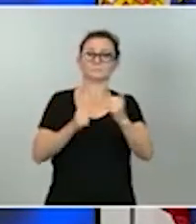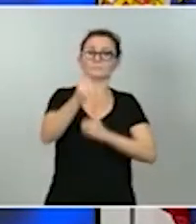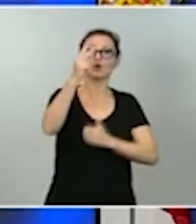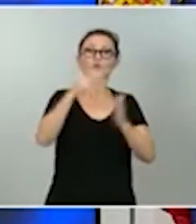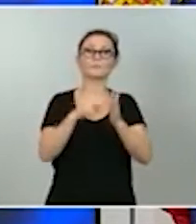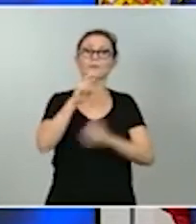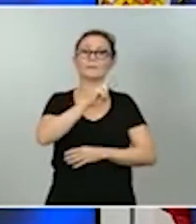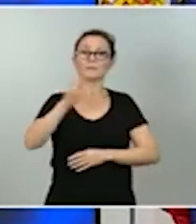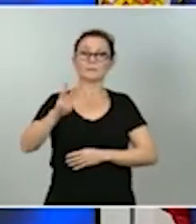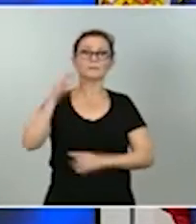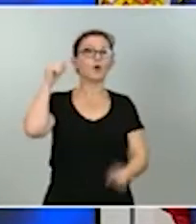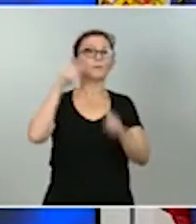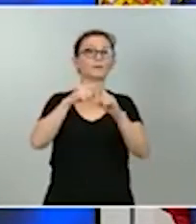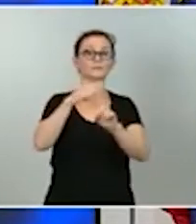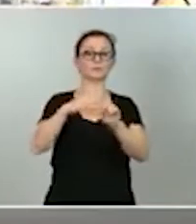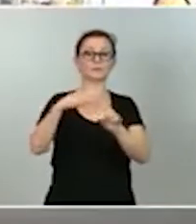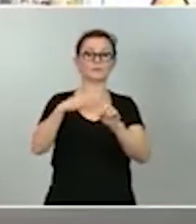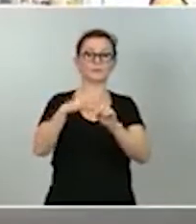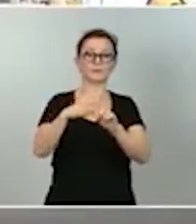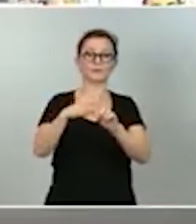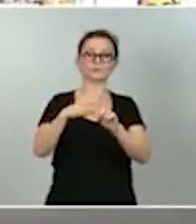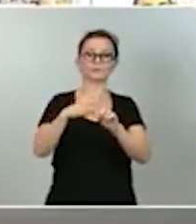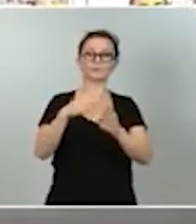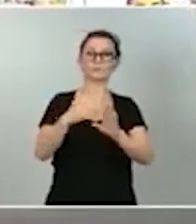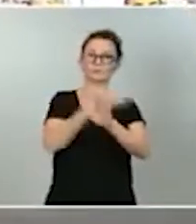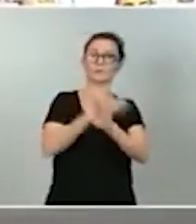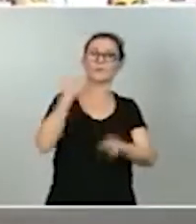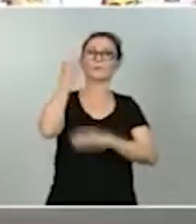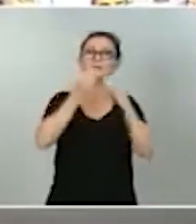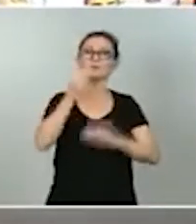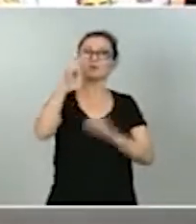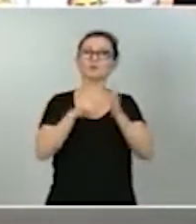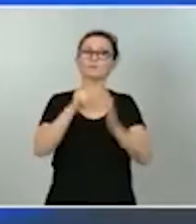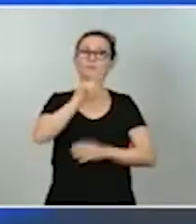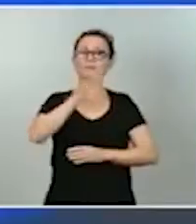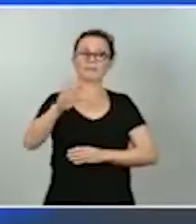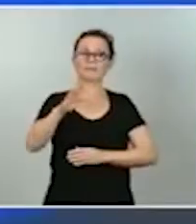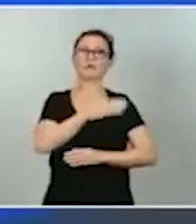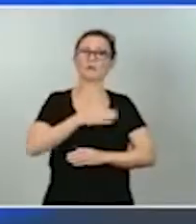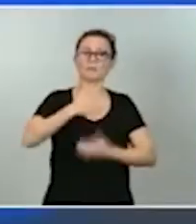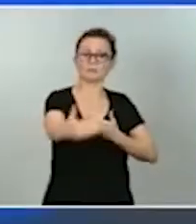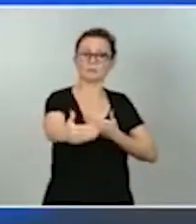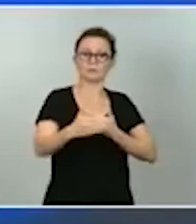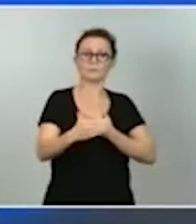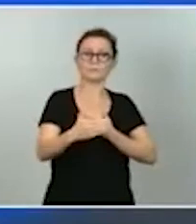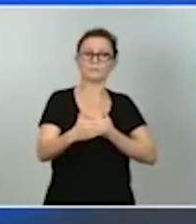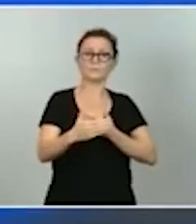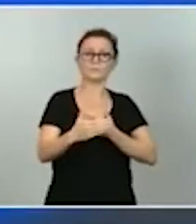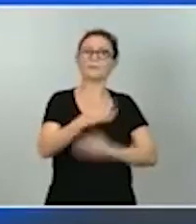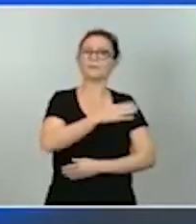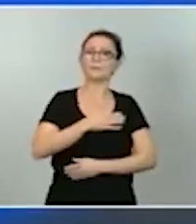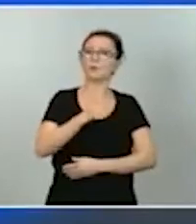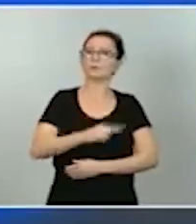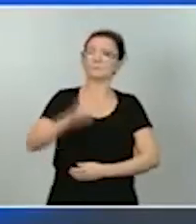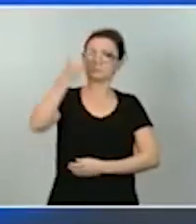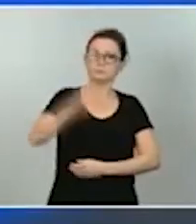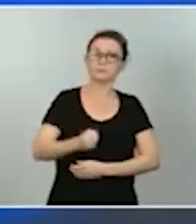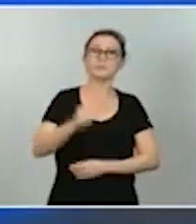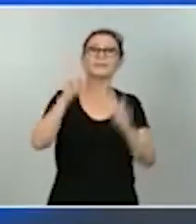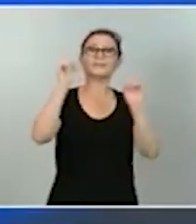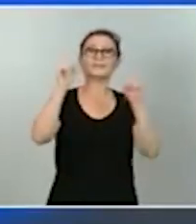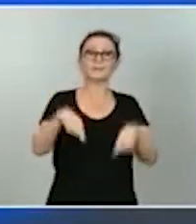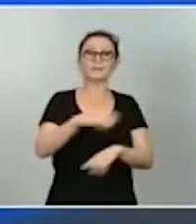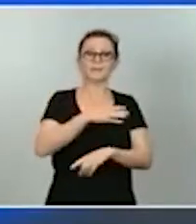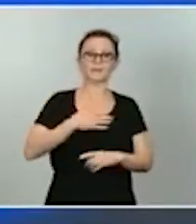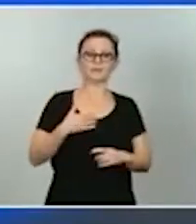intermedios que nos marcamos en su momento para el año 2025. Es decir, no solamente reafirmamos, sino que, además, vamos a acelerar nuestros